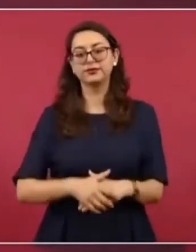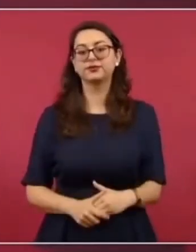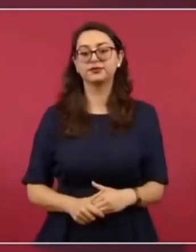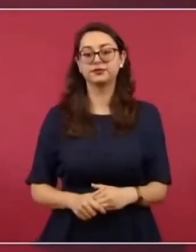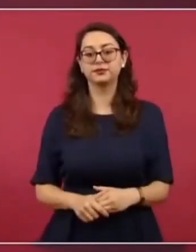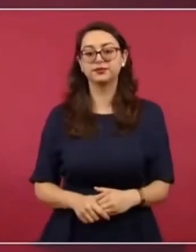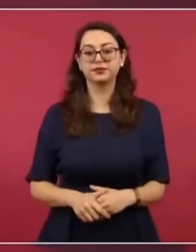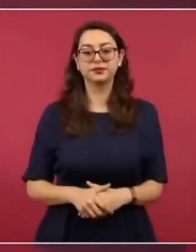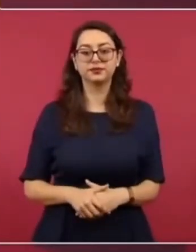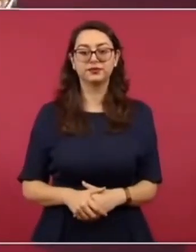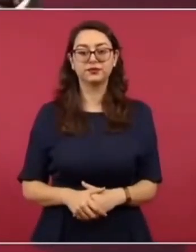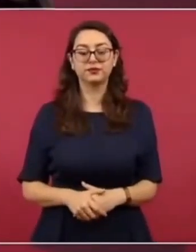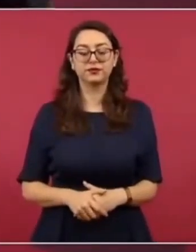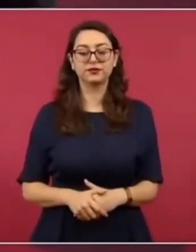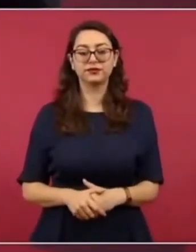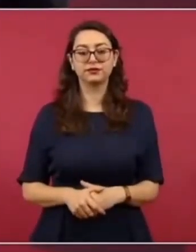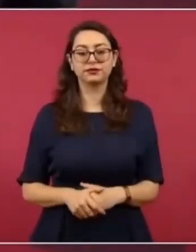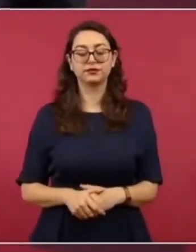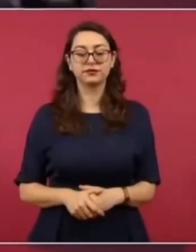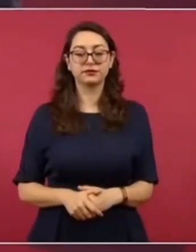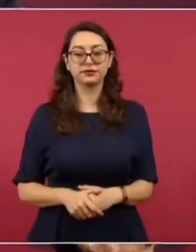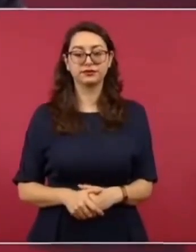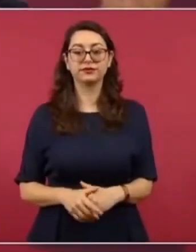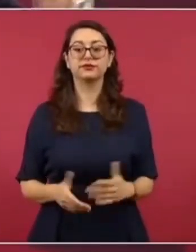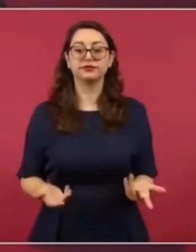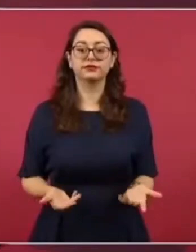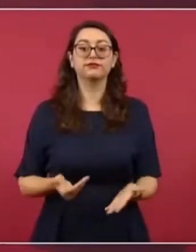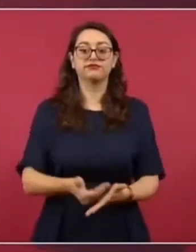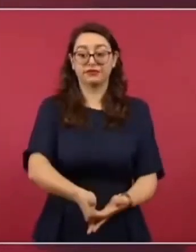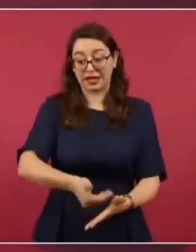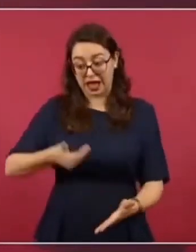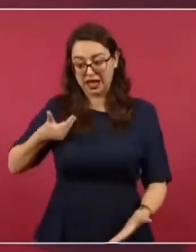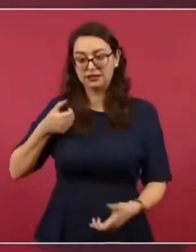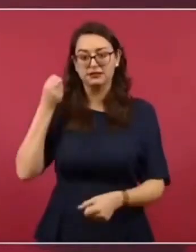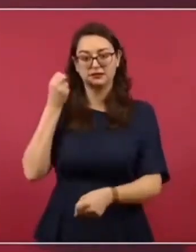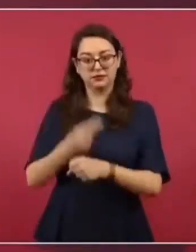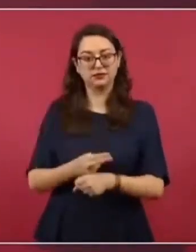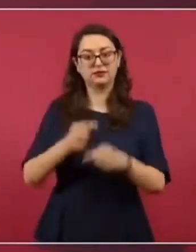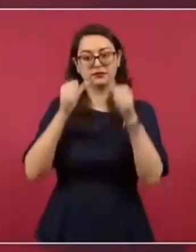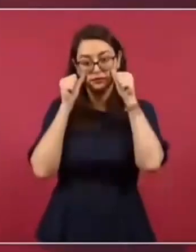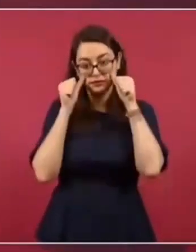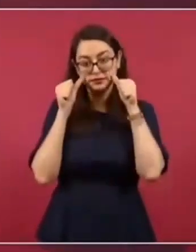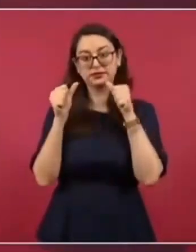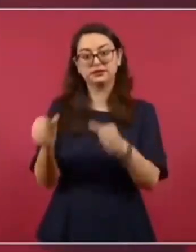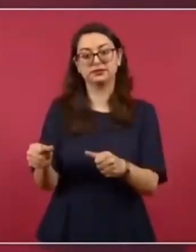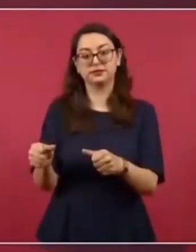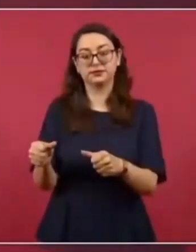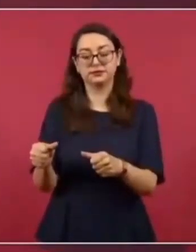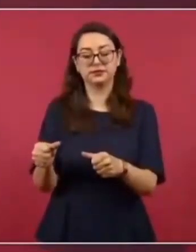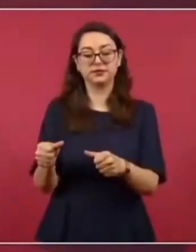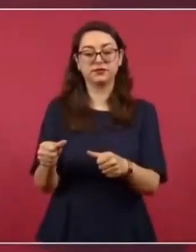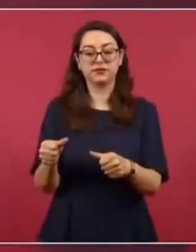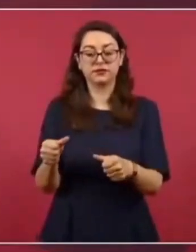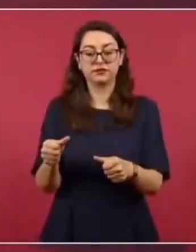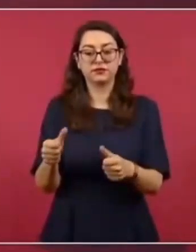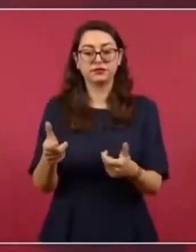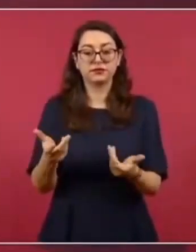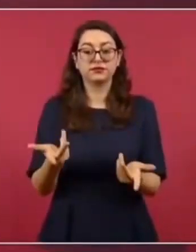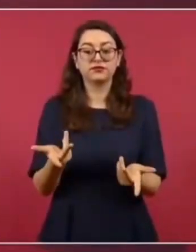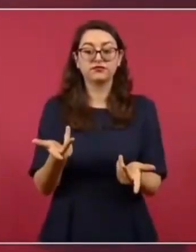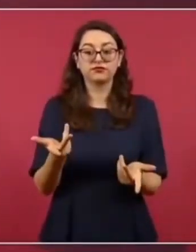y es ir a atender las causas, porque podemos lograr